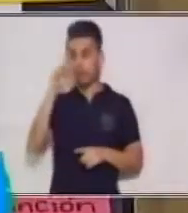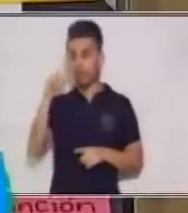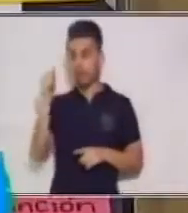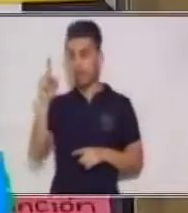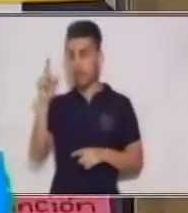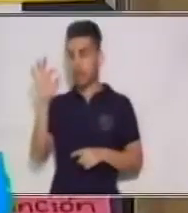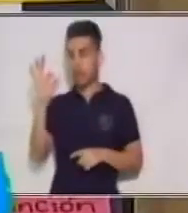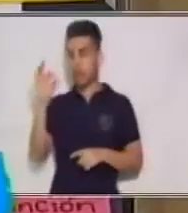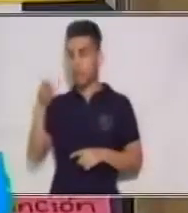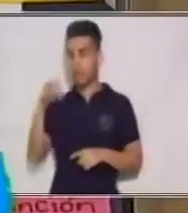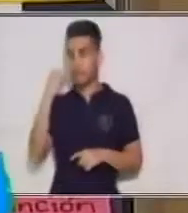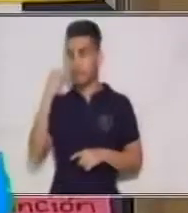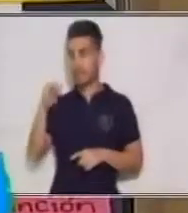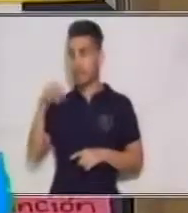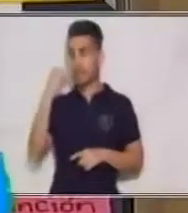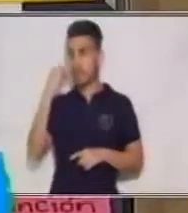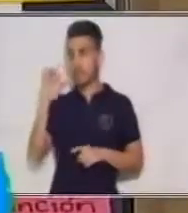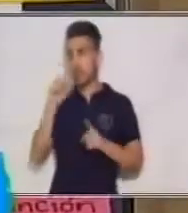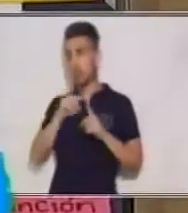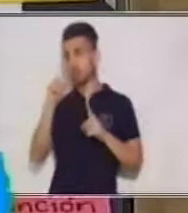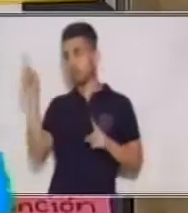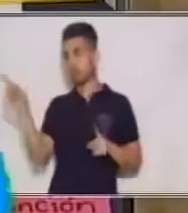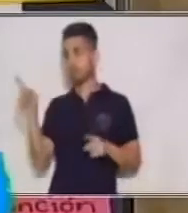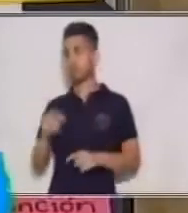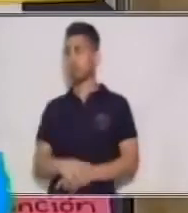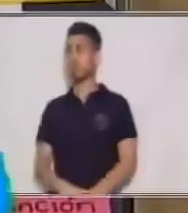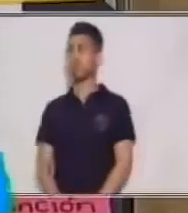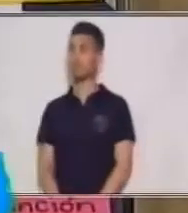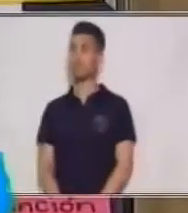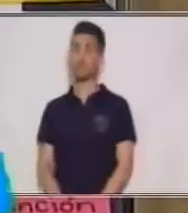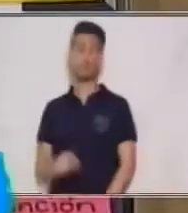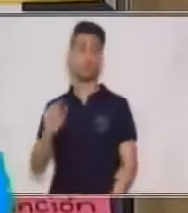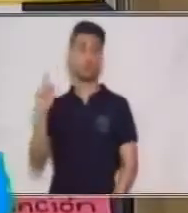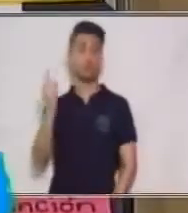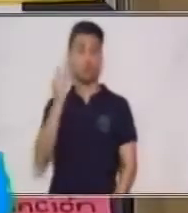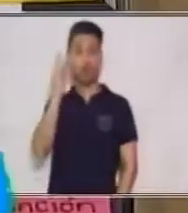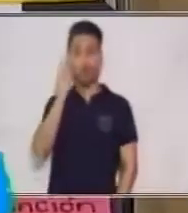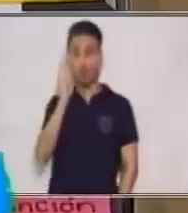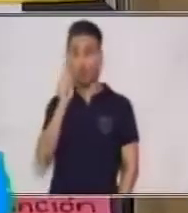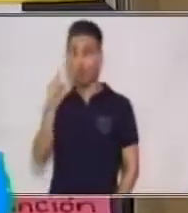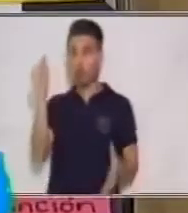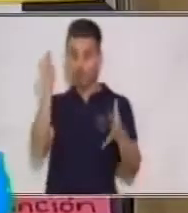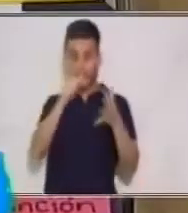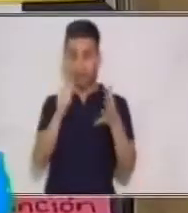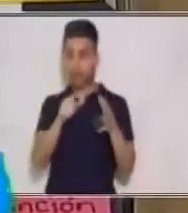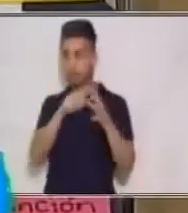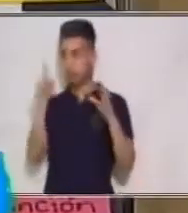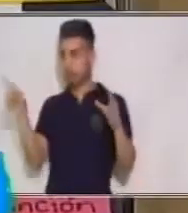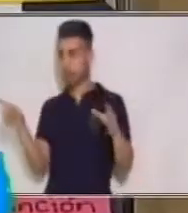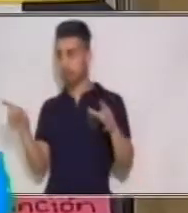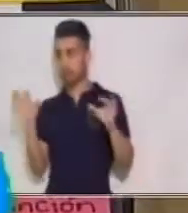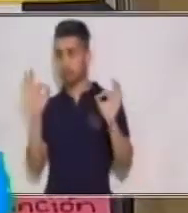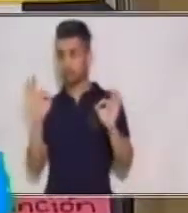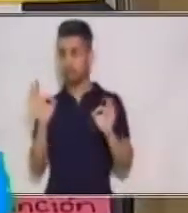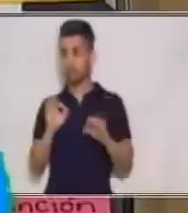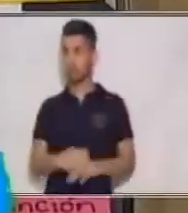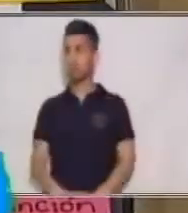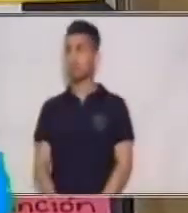a cada elemento del contradominio le corresponde un solo elemento del contradominio, ¿será que lo cumple?